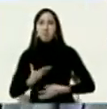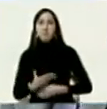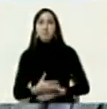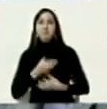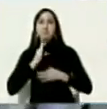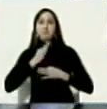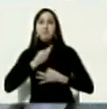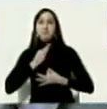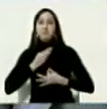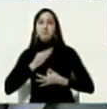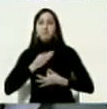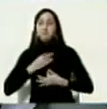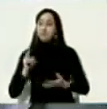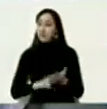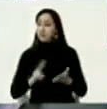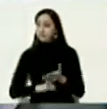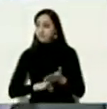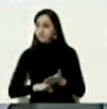¿Verdad?